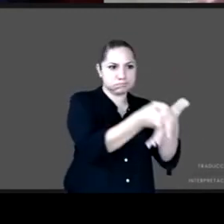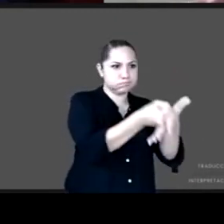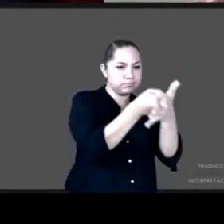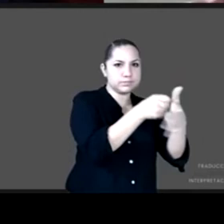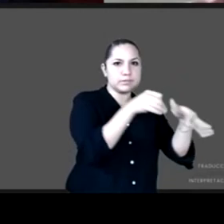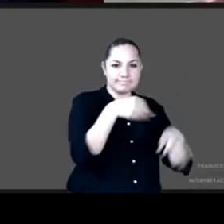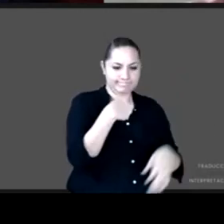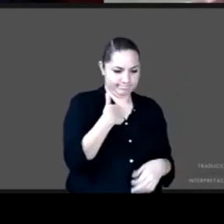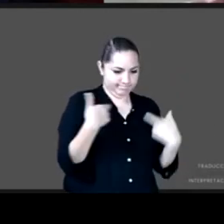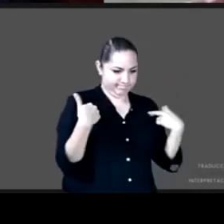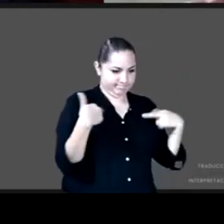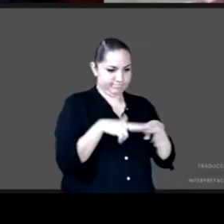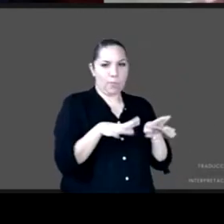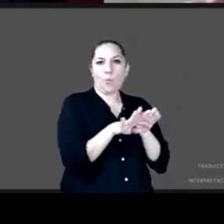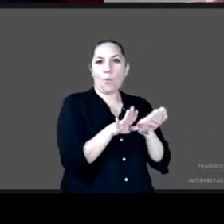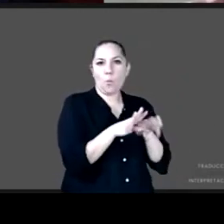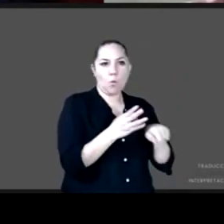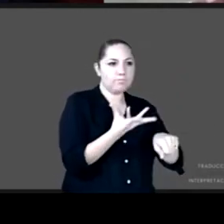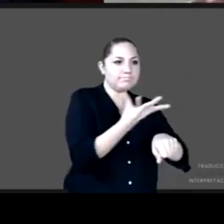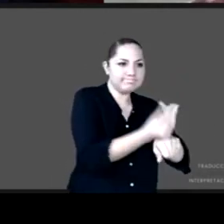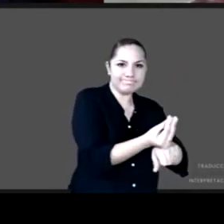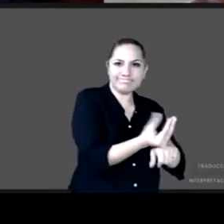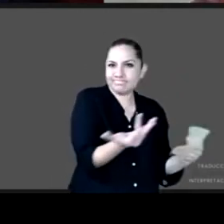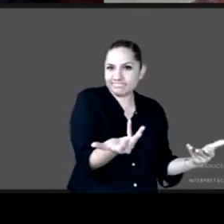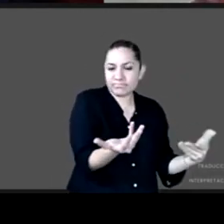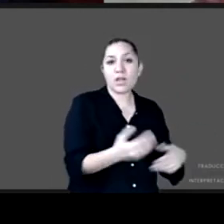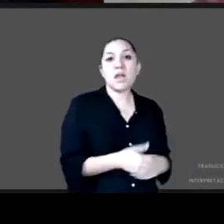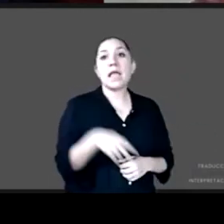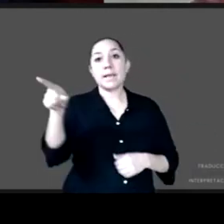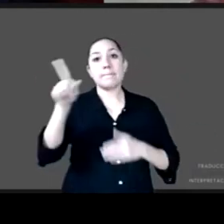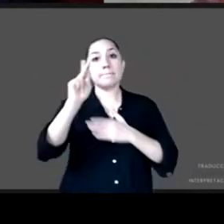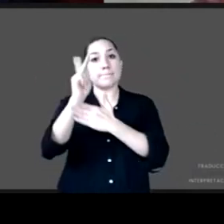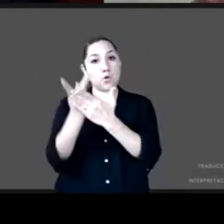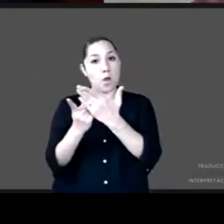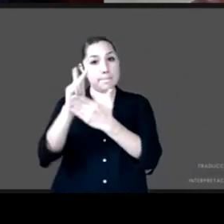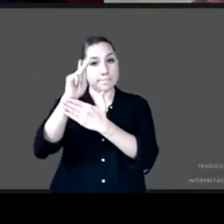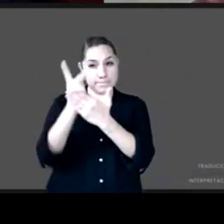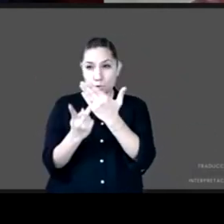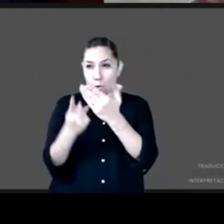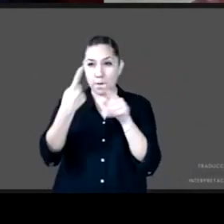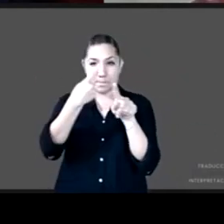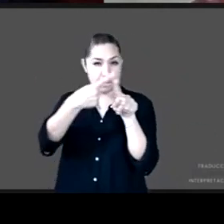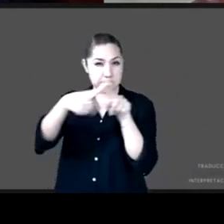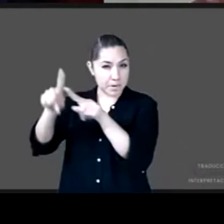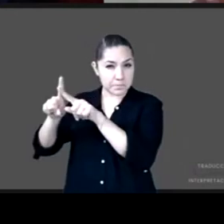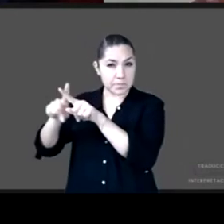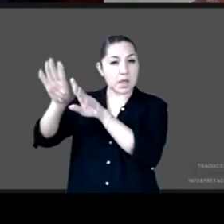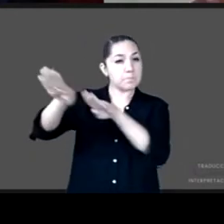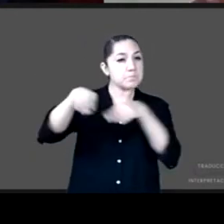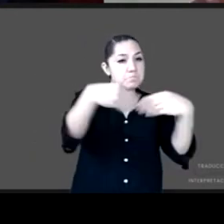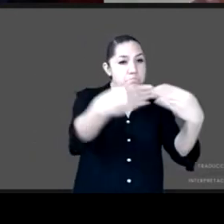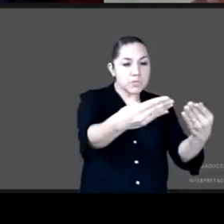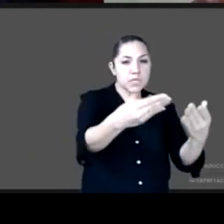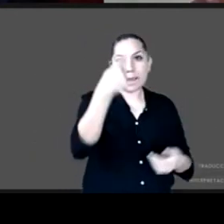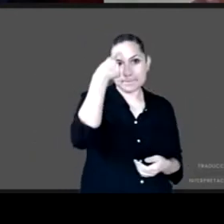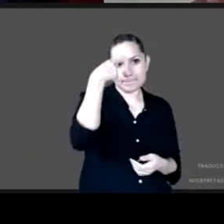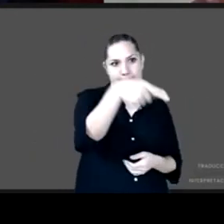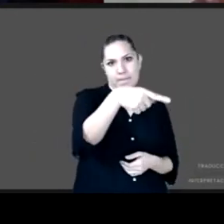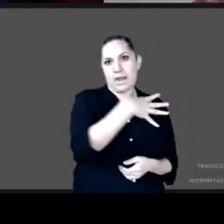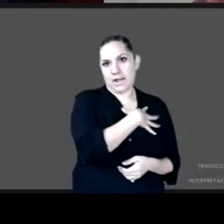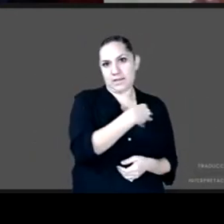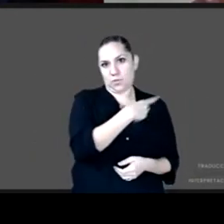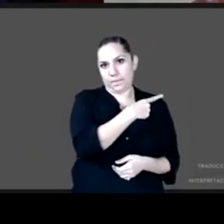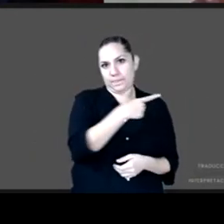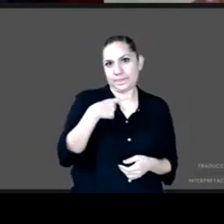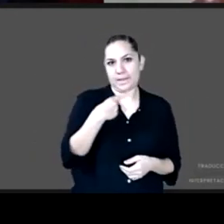los apoyos de los distintos programas qué hacer cuando los padres los utilizan para un asunto distinto a la educación o el cuidado